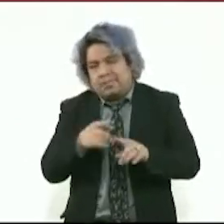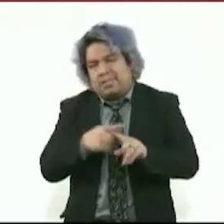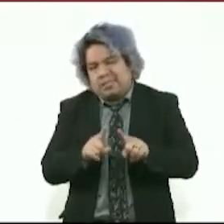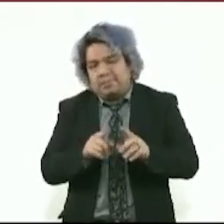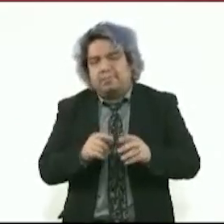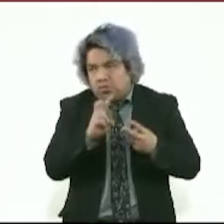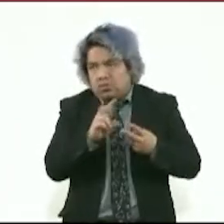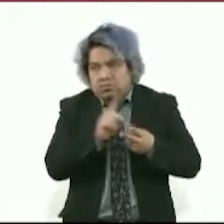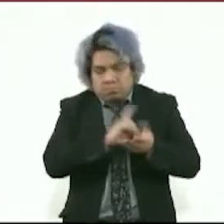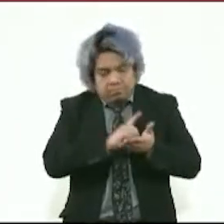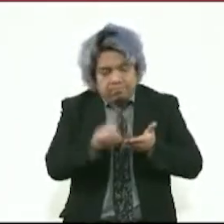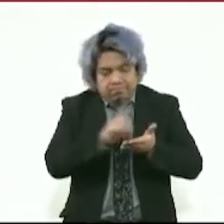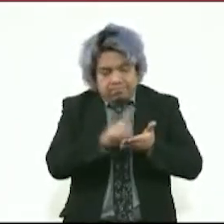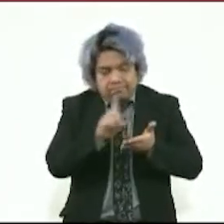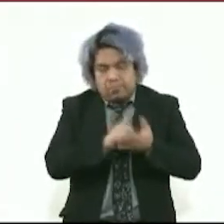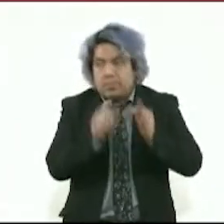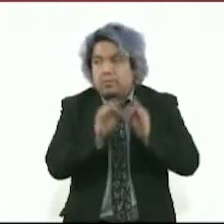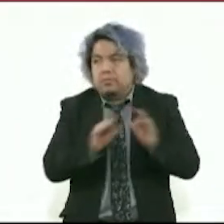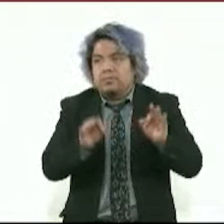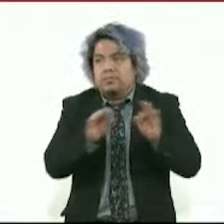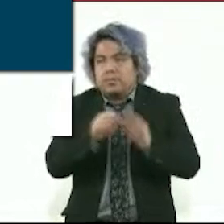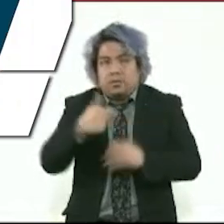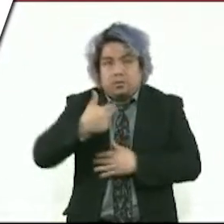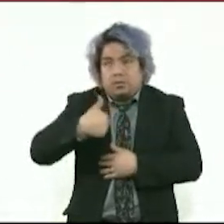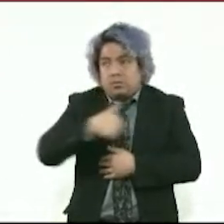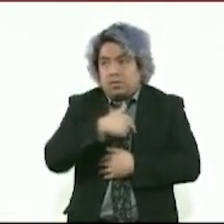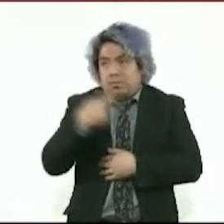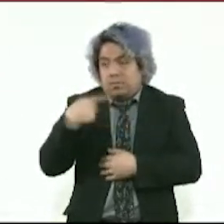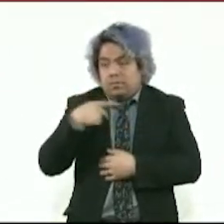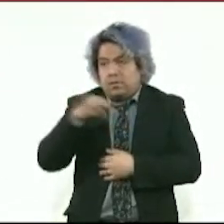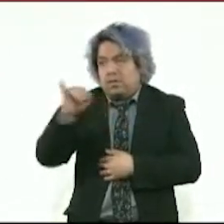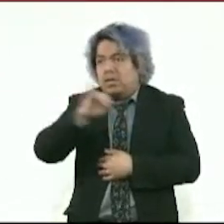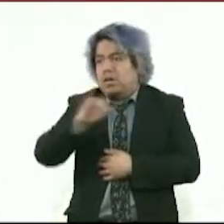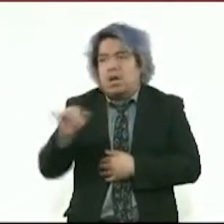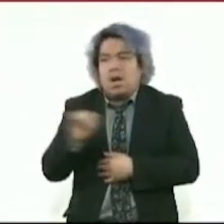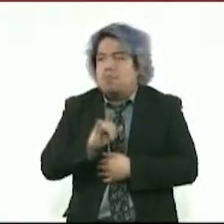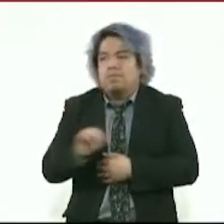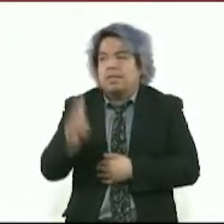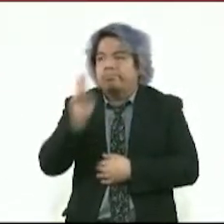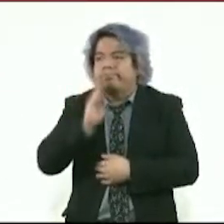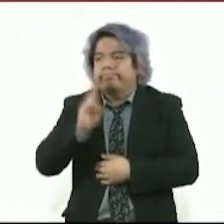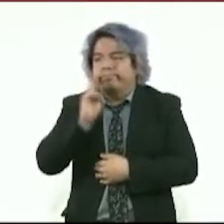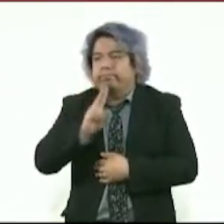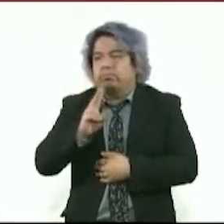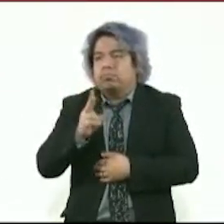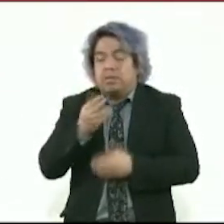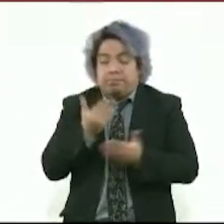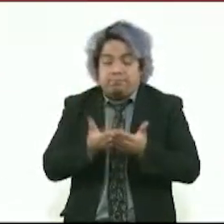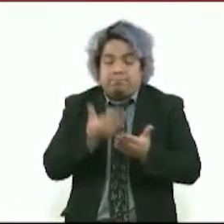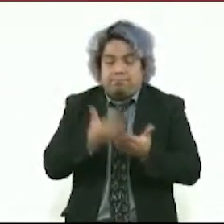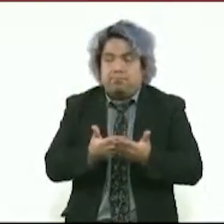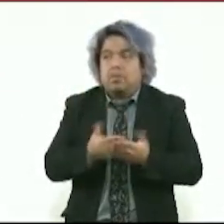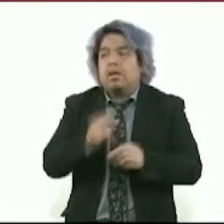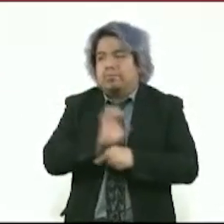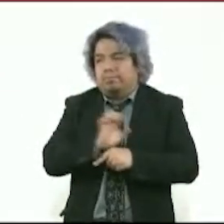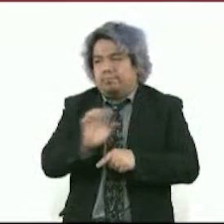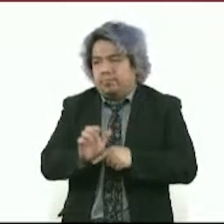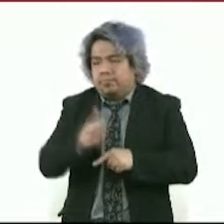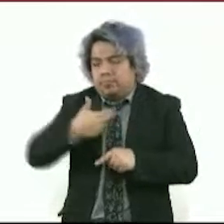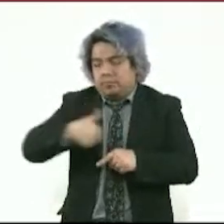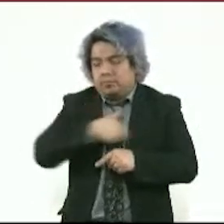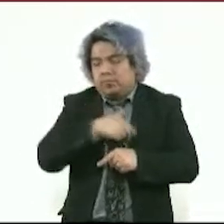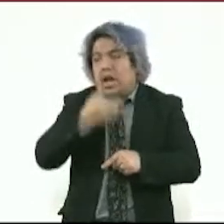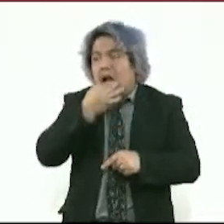de la oposición. No hubo experimentación y con base en la evidencia científica de ese momento se toma esa